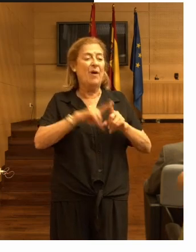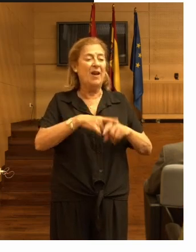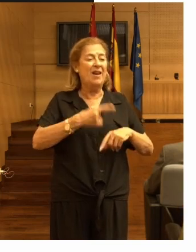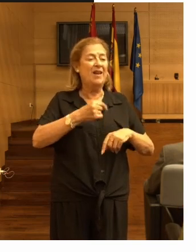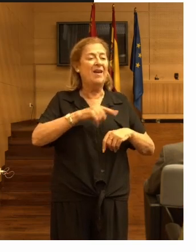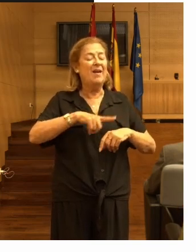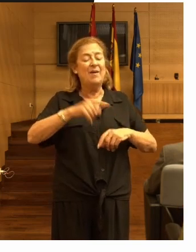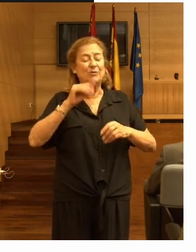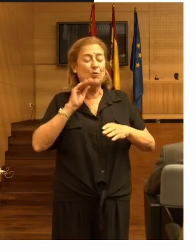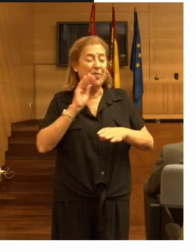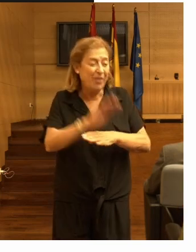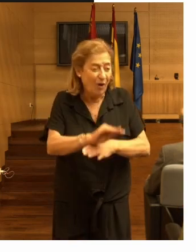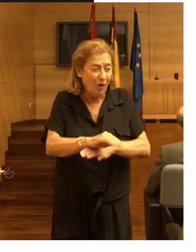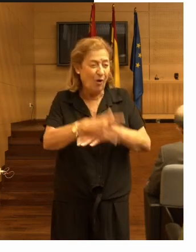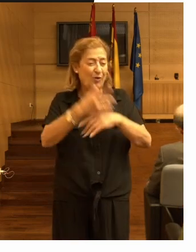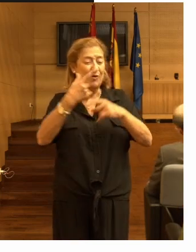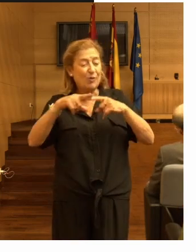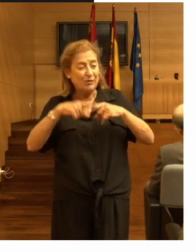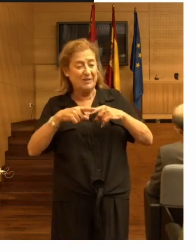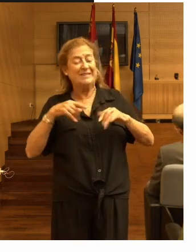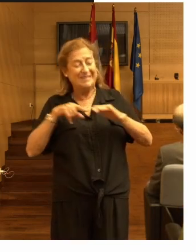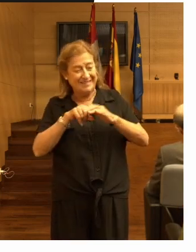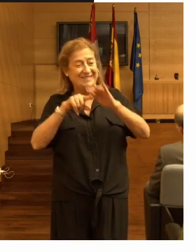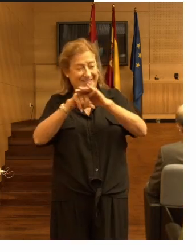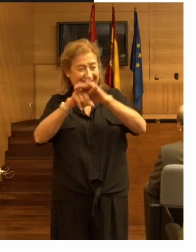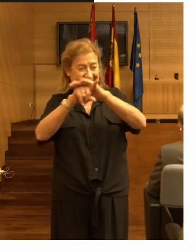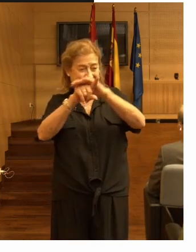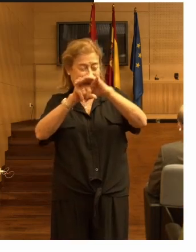de las sujeciones etcétera vaya avanzando